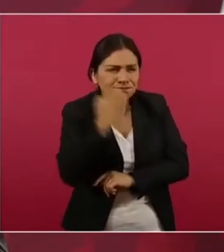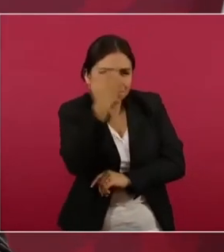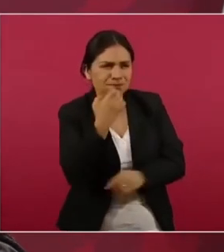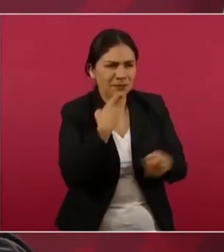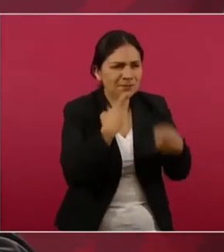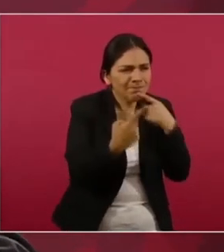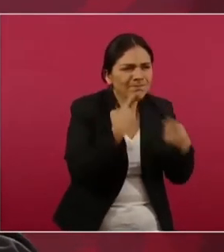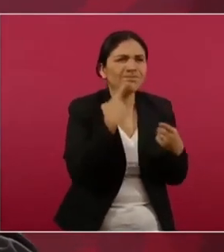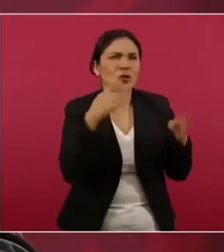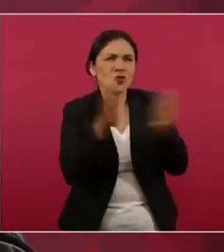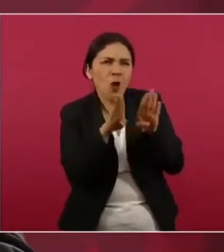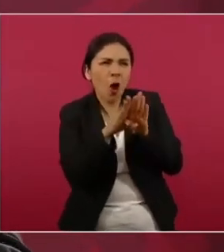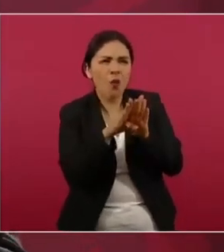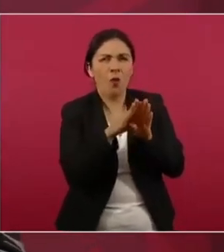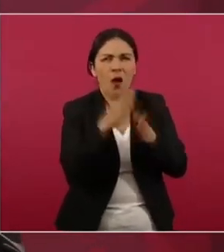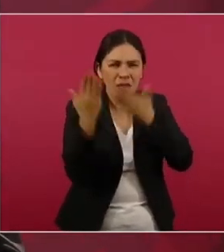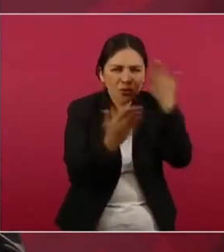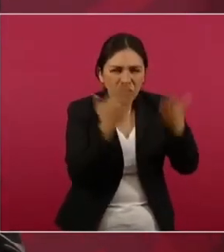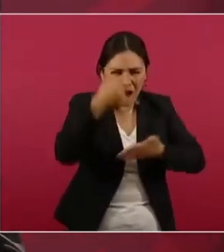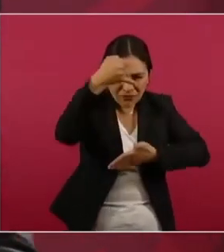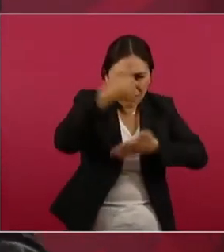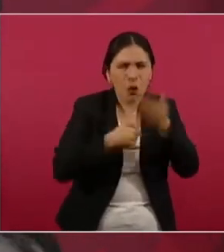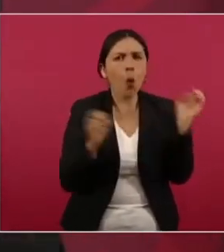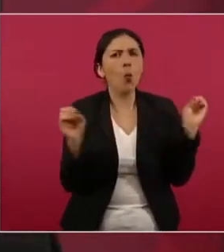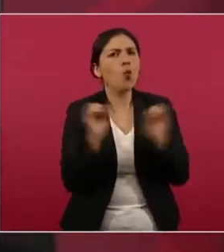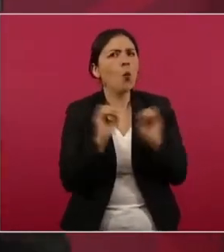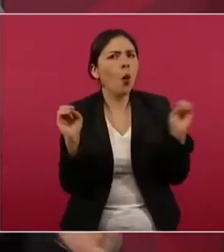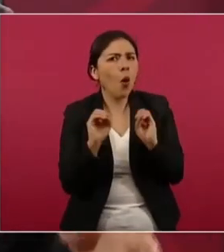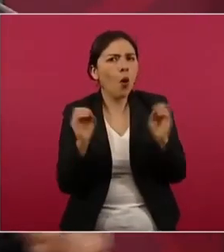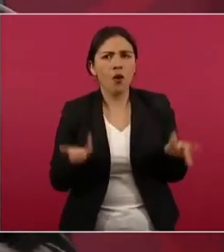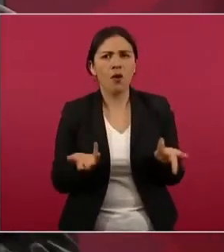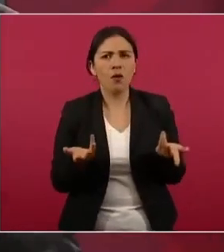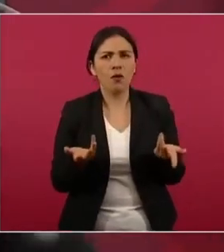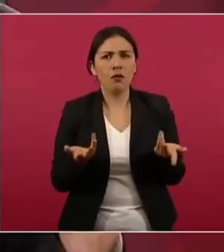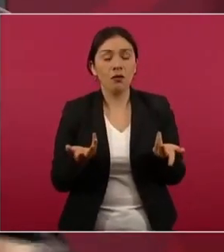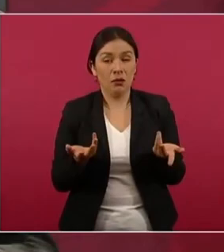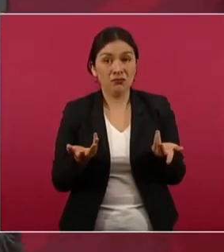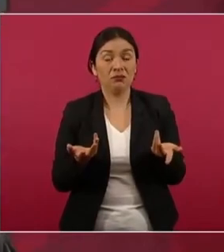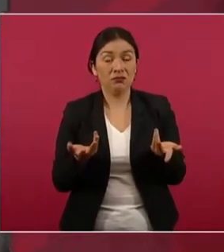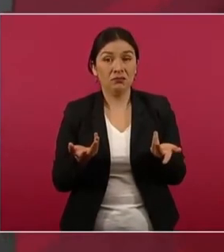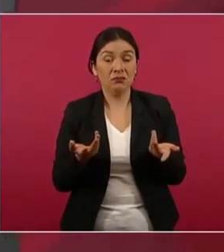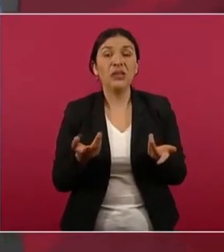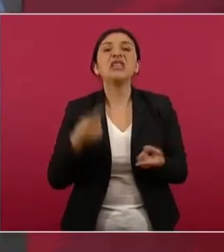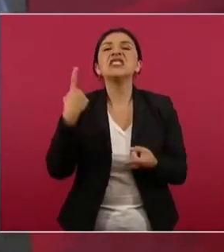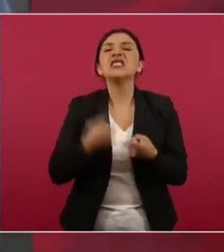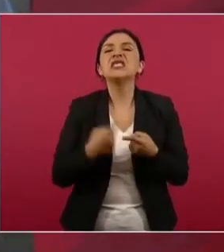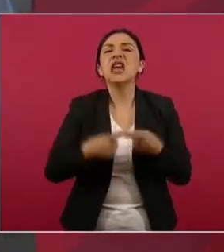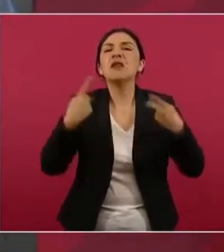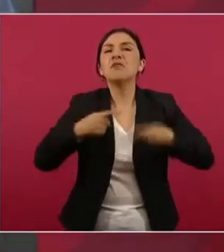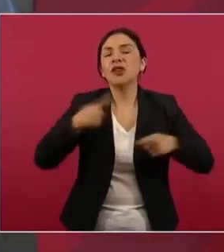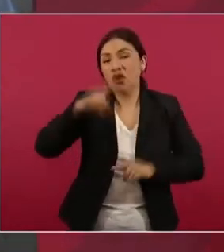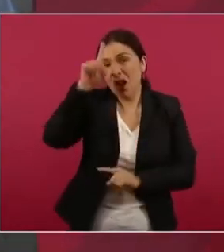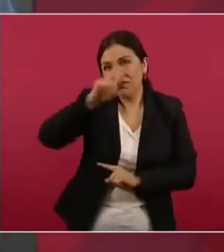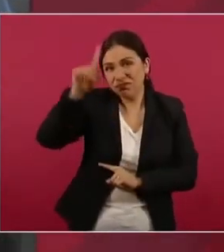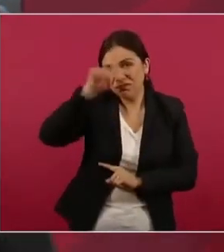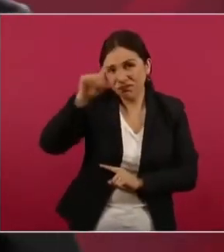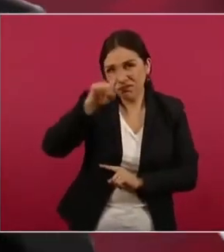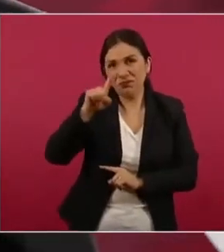Es muy probable que además de que los asesores le hayan dicho